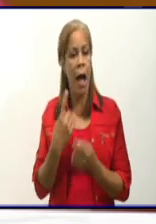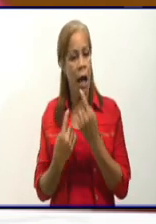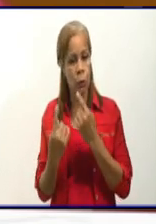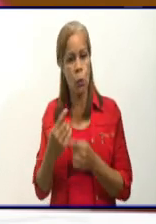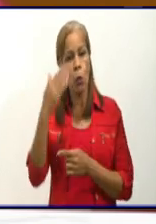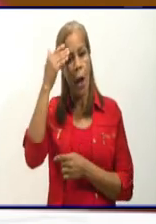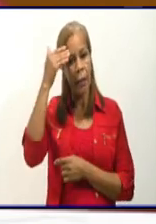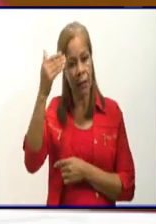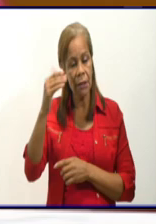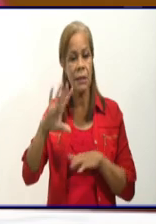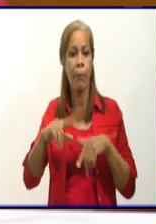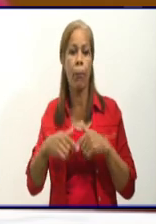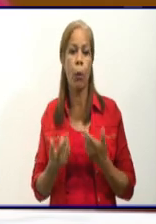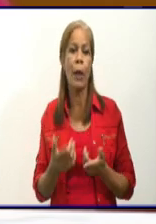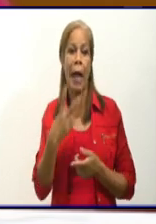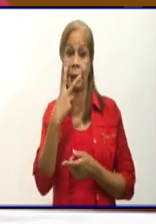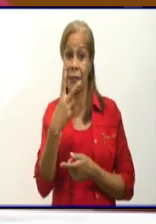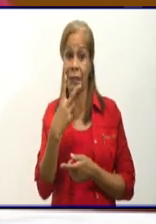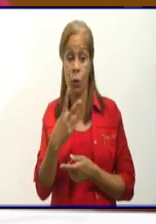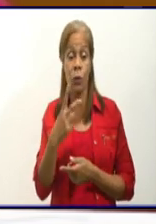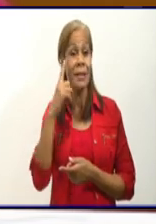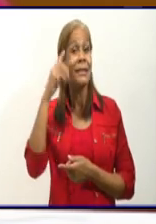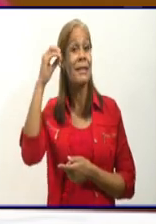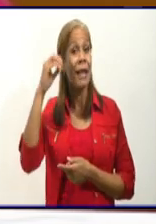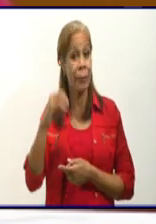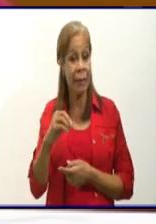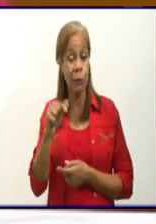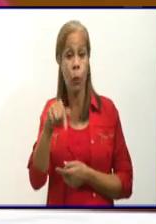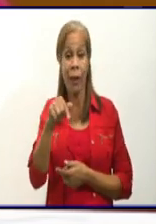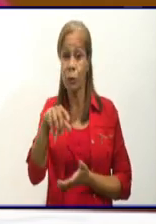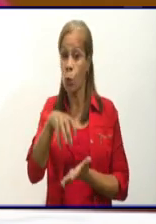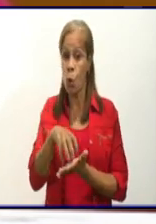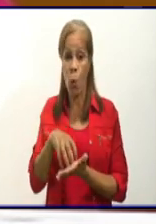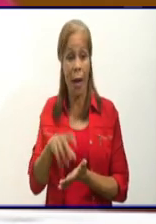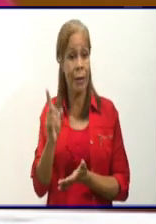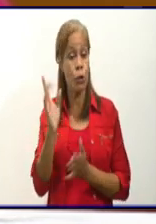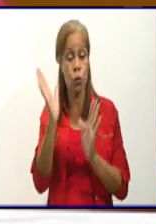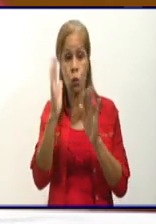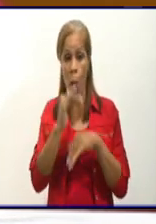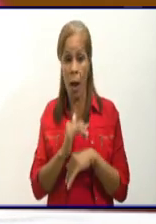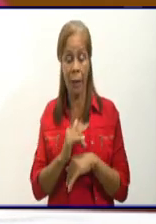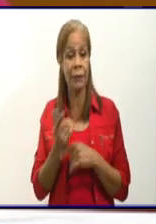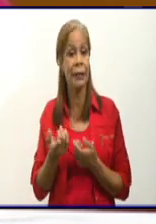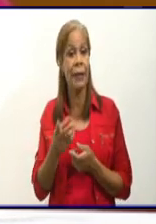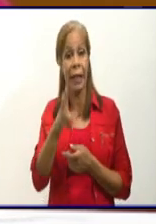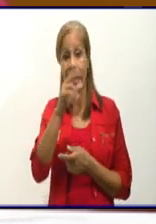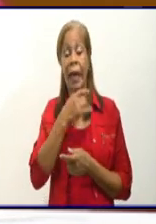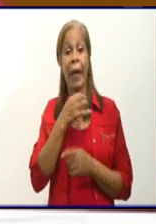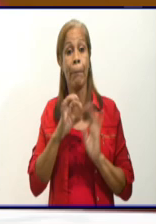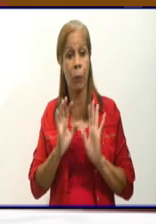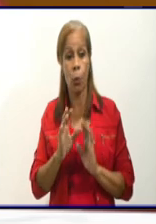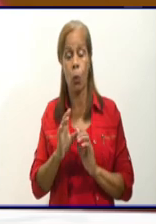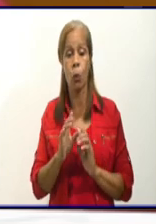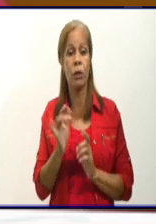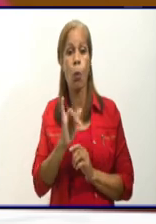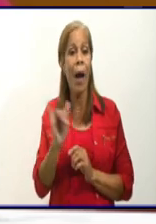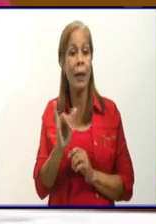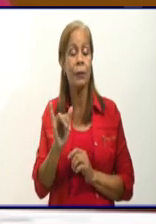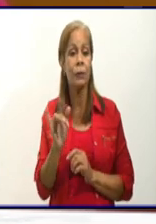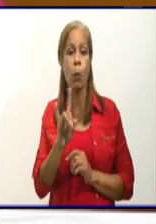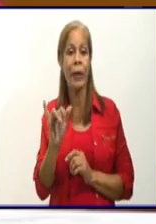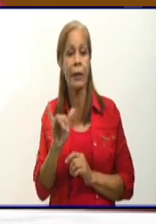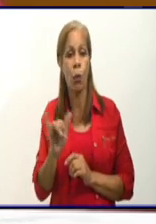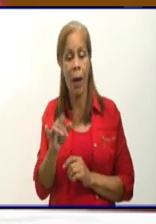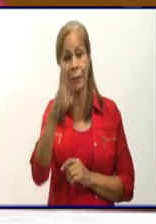educacionales convertidas en hospitales de emergencia, que no tienen condiciones de hospitales y se han adaptado, que